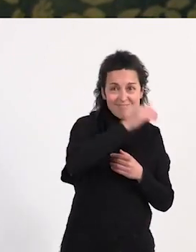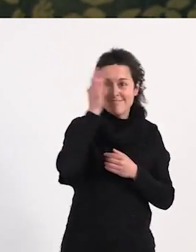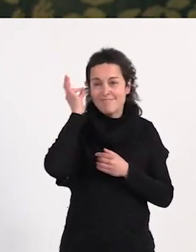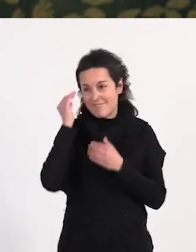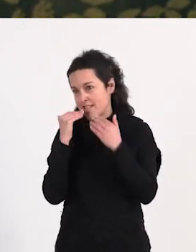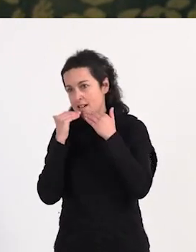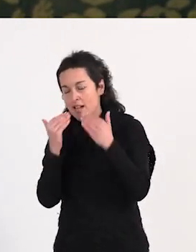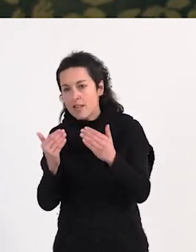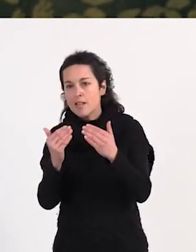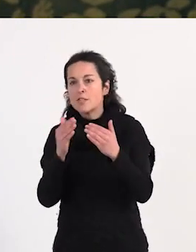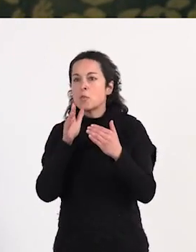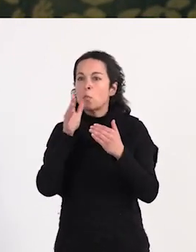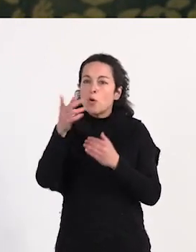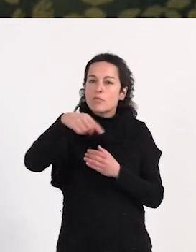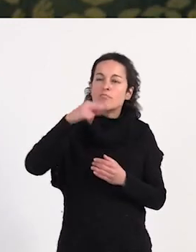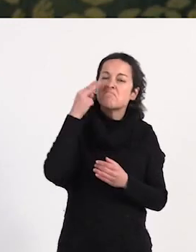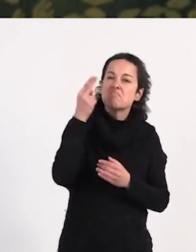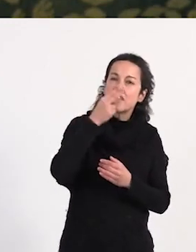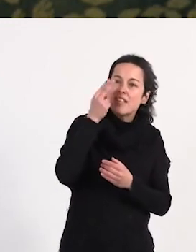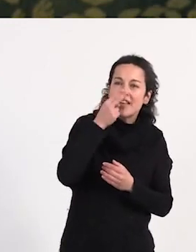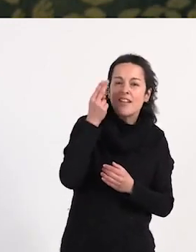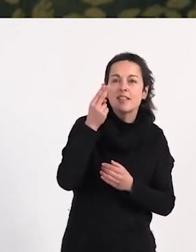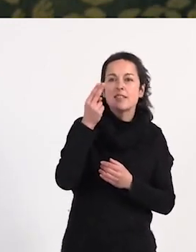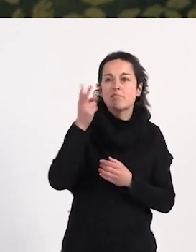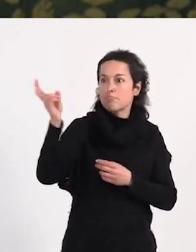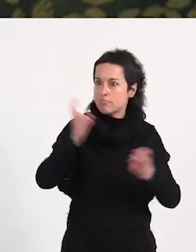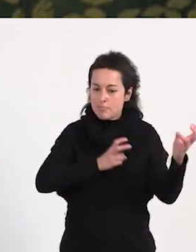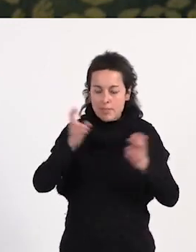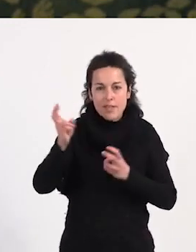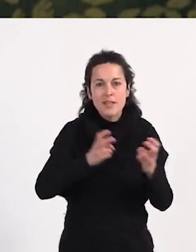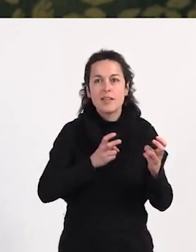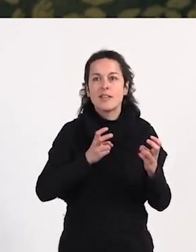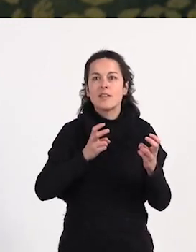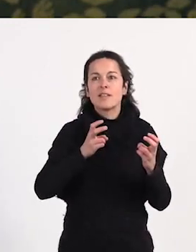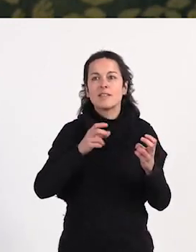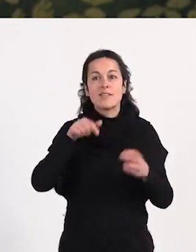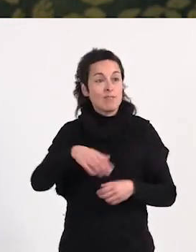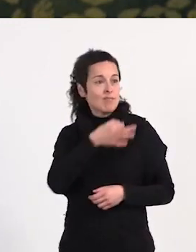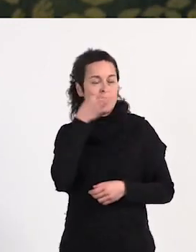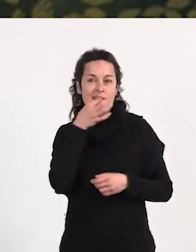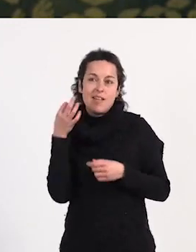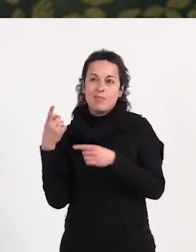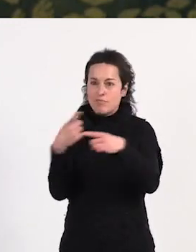presentes por el interés que habéis mostrado en asistir y compartir con nosotros esta tarde y poder